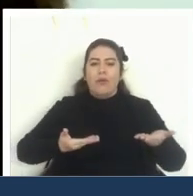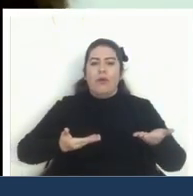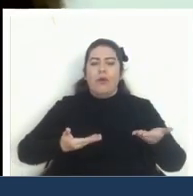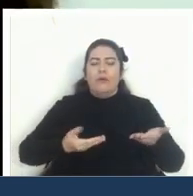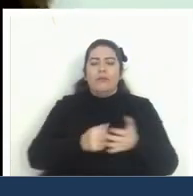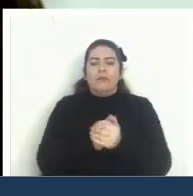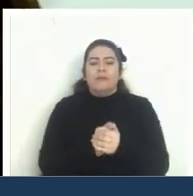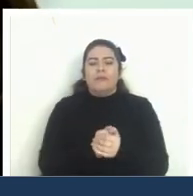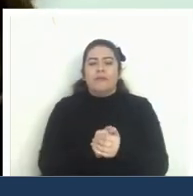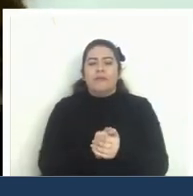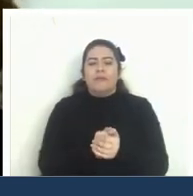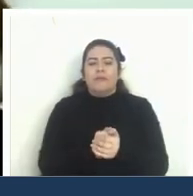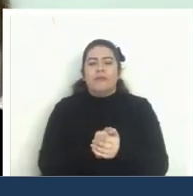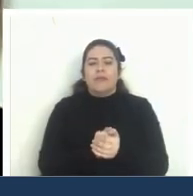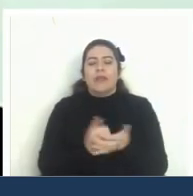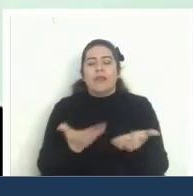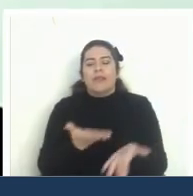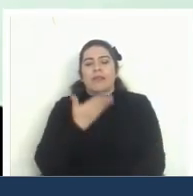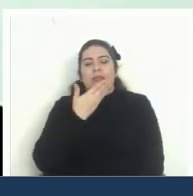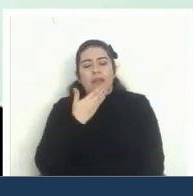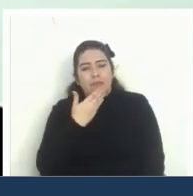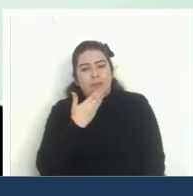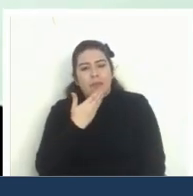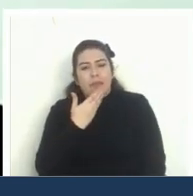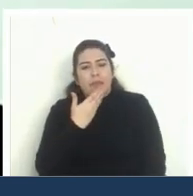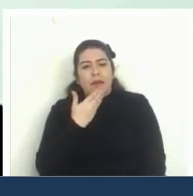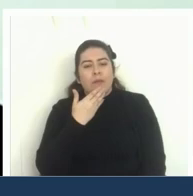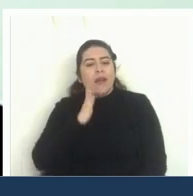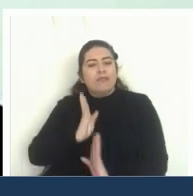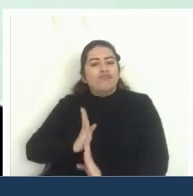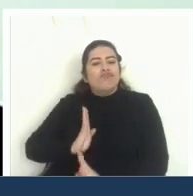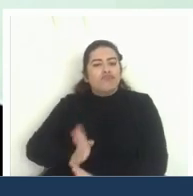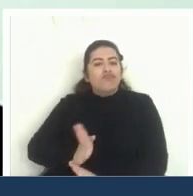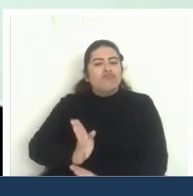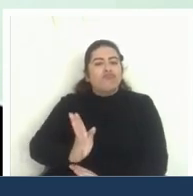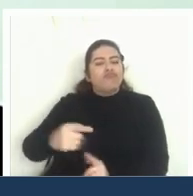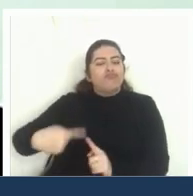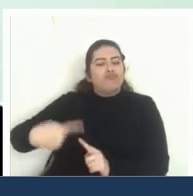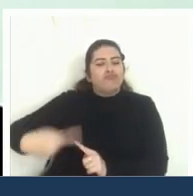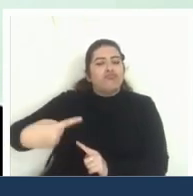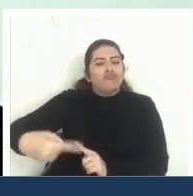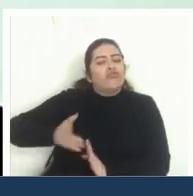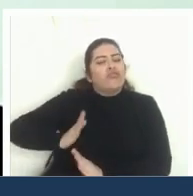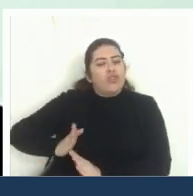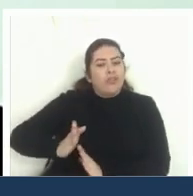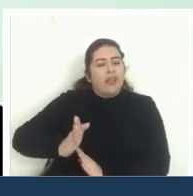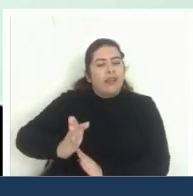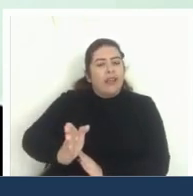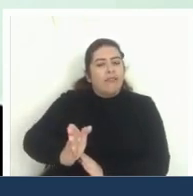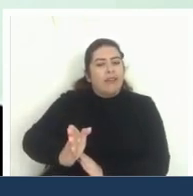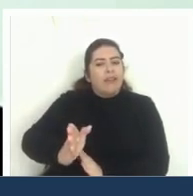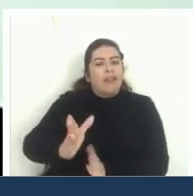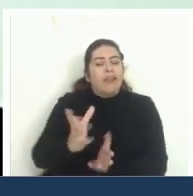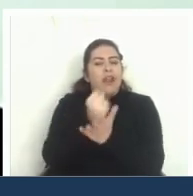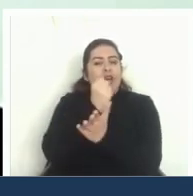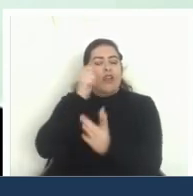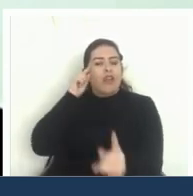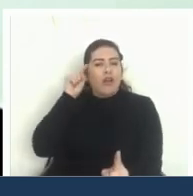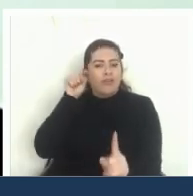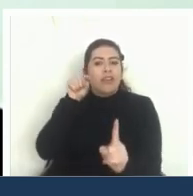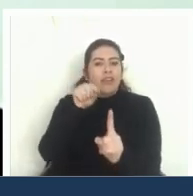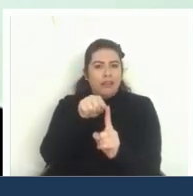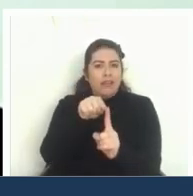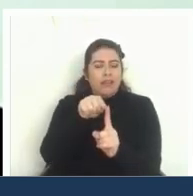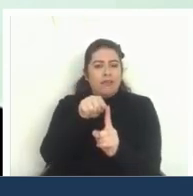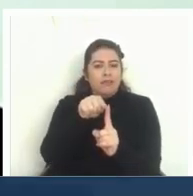y también más sostenibles que efectivamente logren los objetivos que se que se